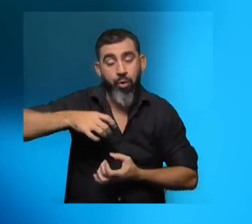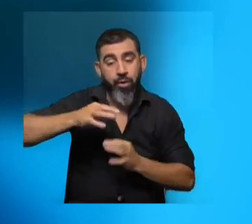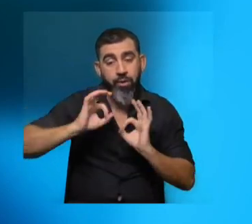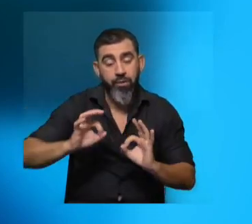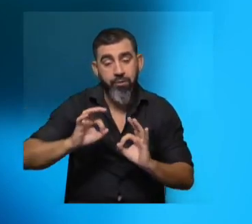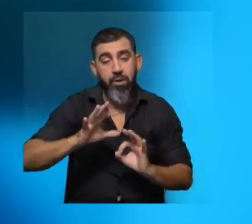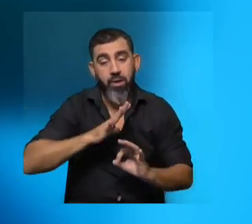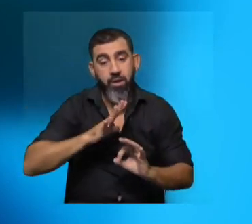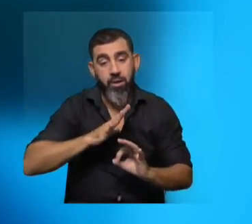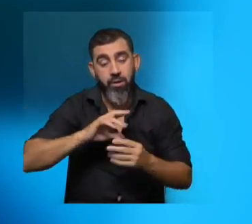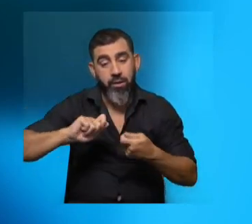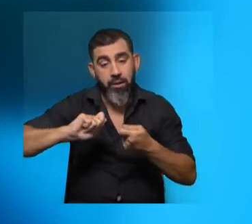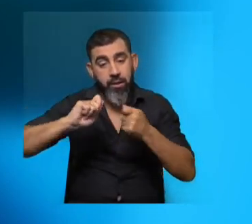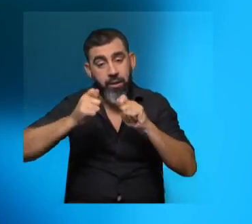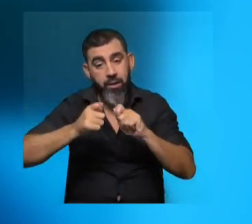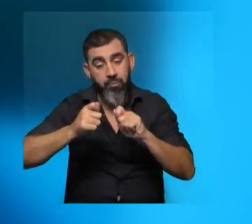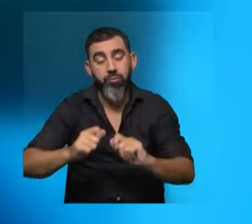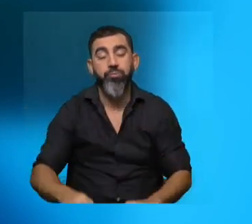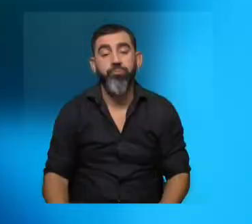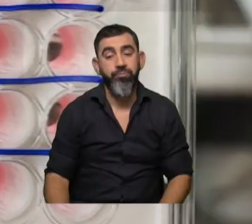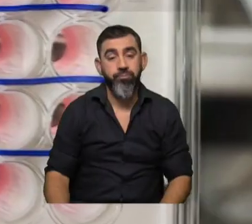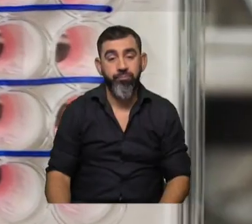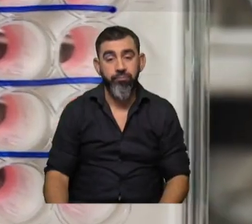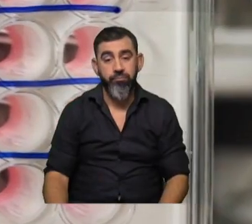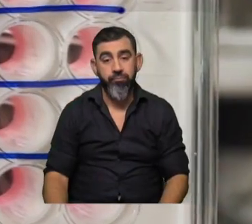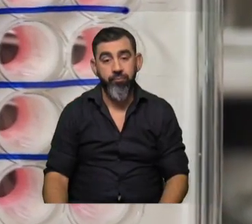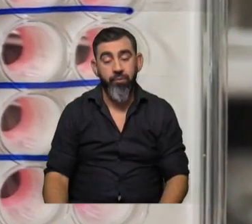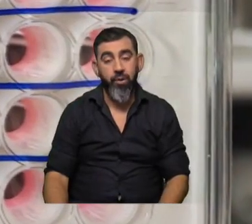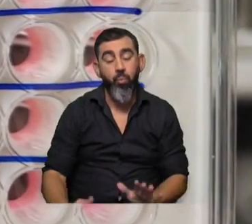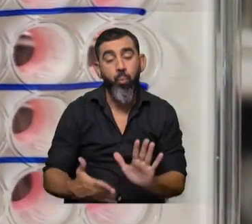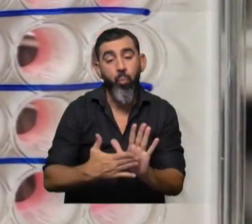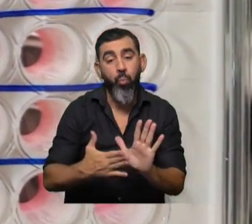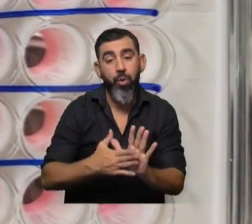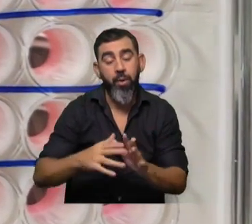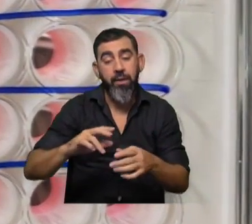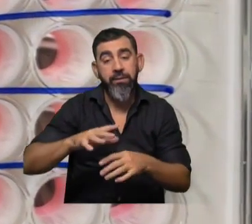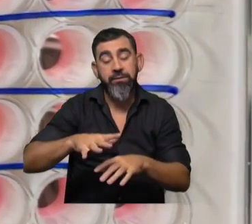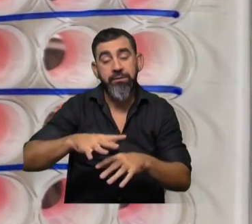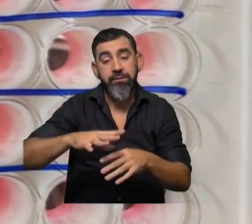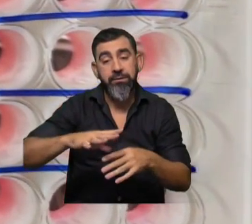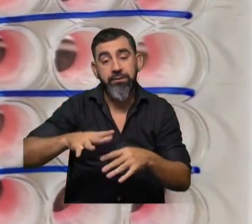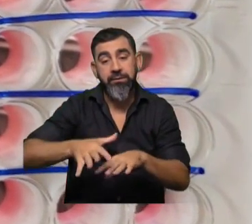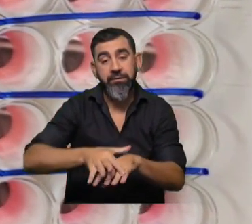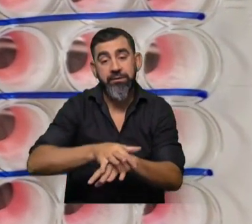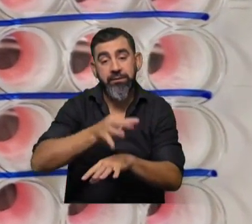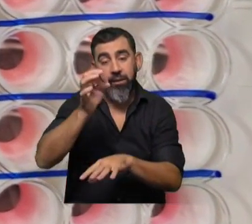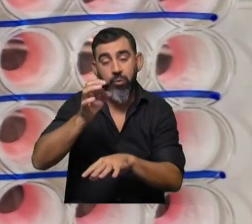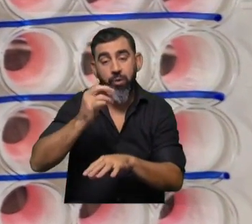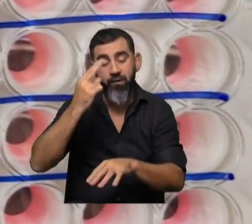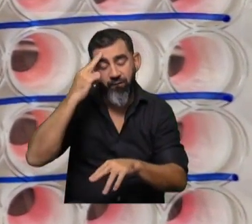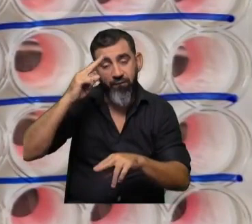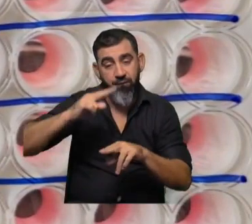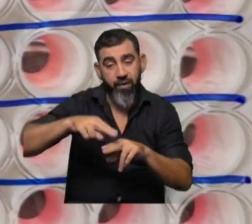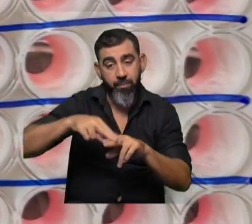en presencia de mutaciones sin sentido. En pruebas con células y tejidos nasales de pacientes con fibrosis quísticas,